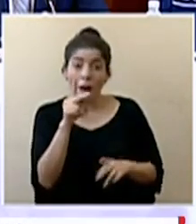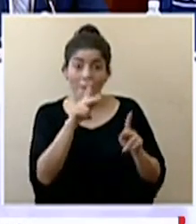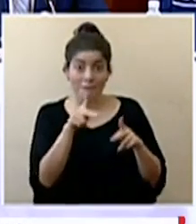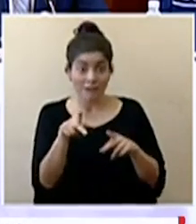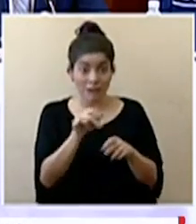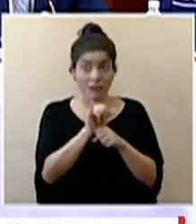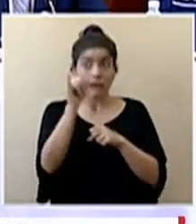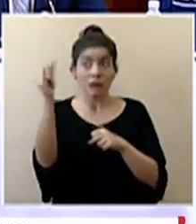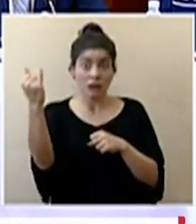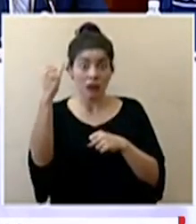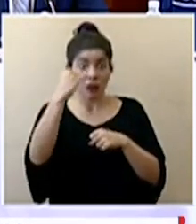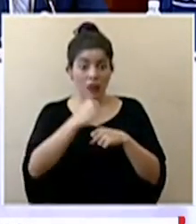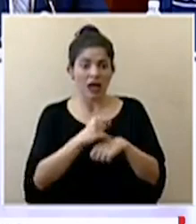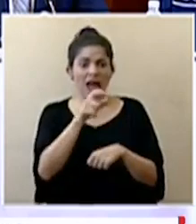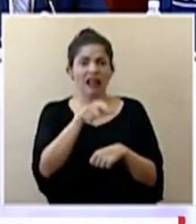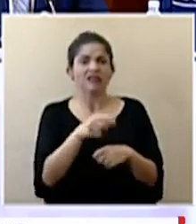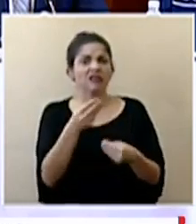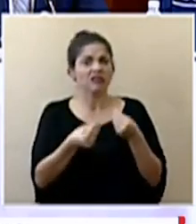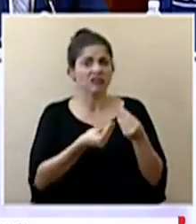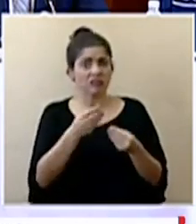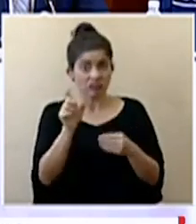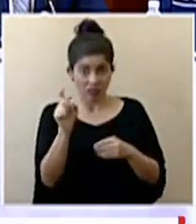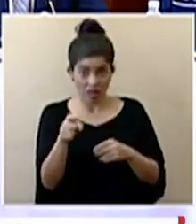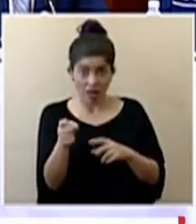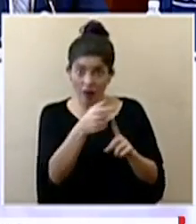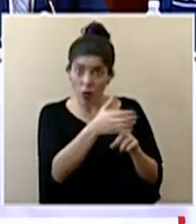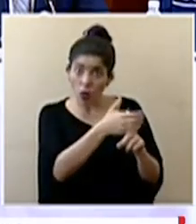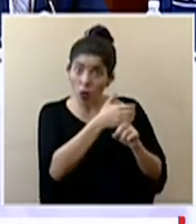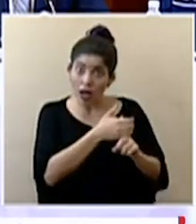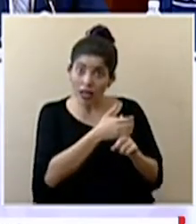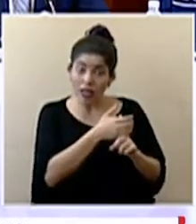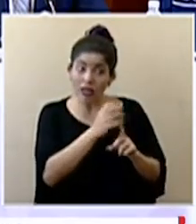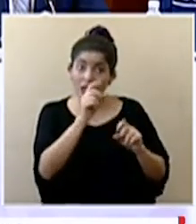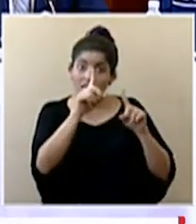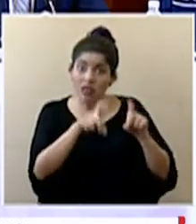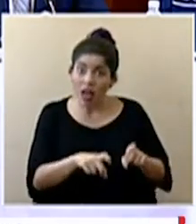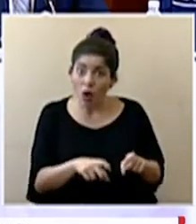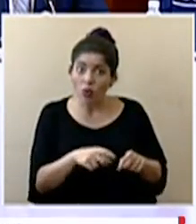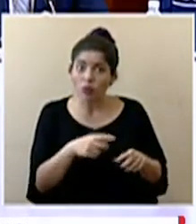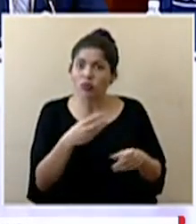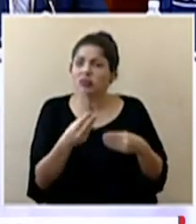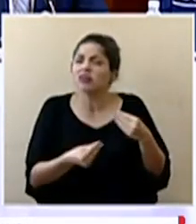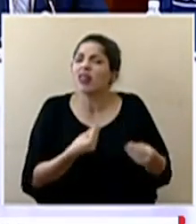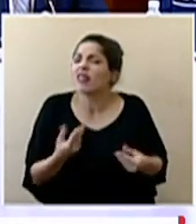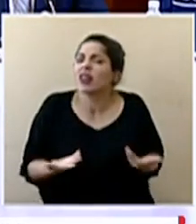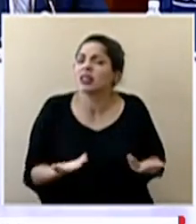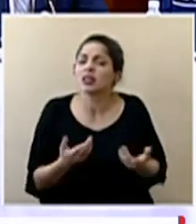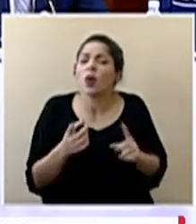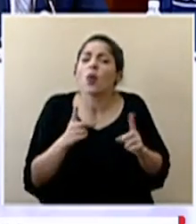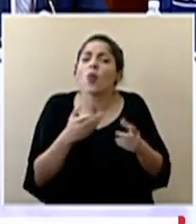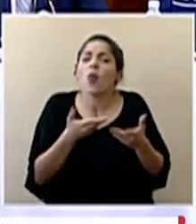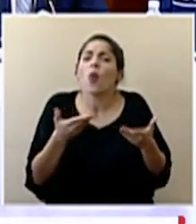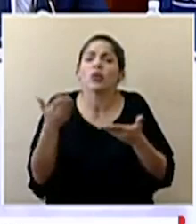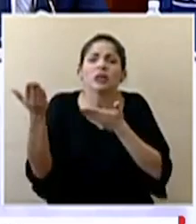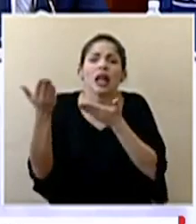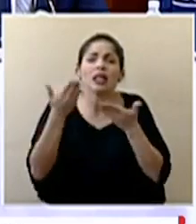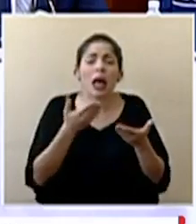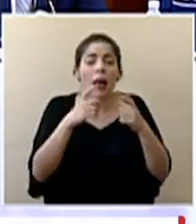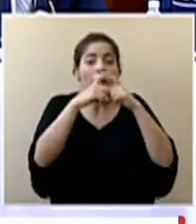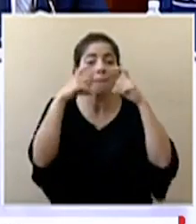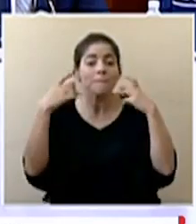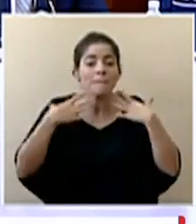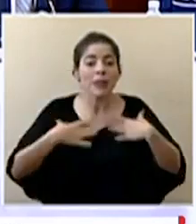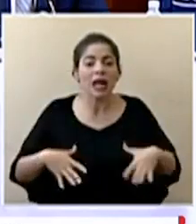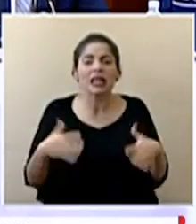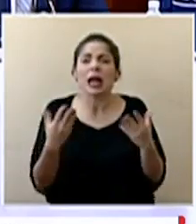personas regresen al país ¿cuál será el abordaje? ¿irán a cuarentena? ¿les aplicarán pruebas diagnósticas? específicamente ¿qué insumos traerán además de mascarillas y